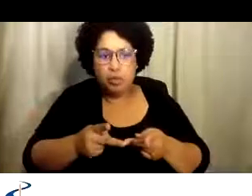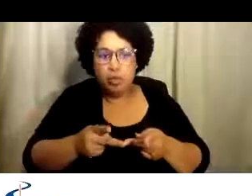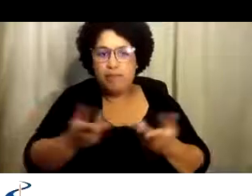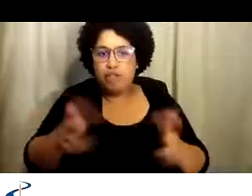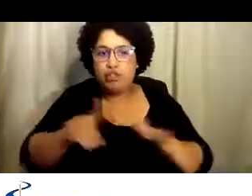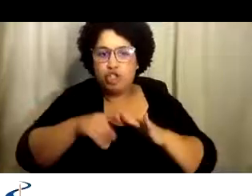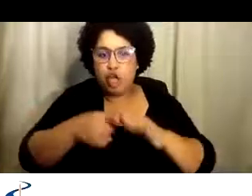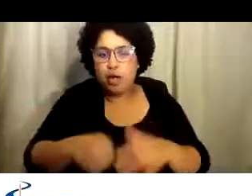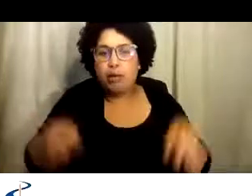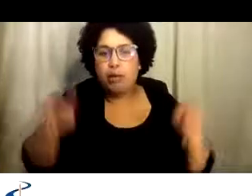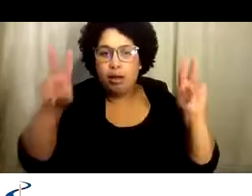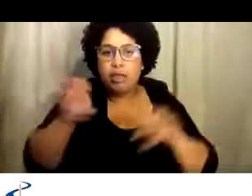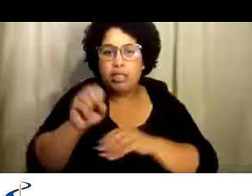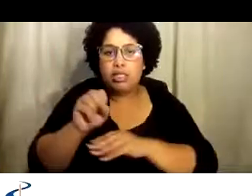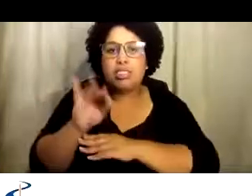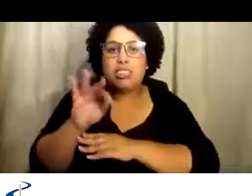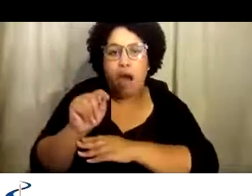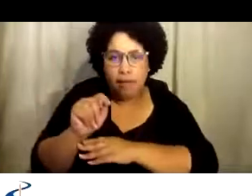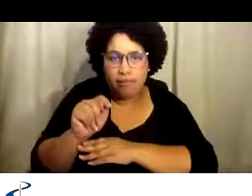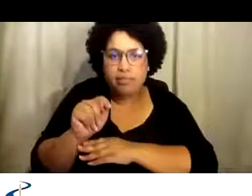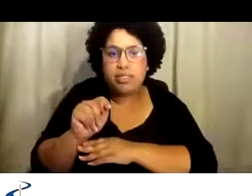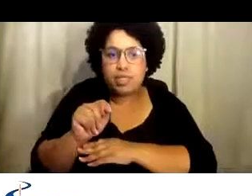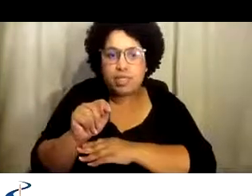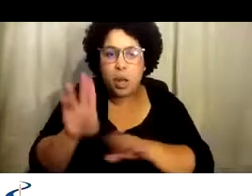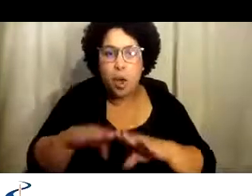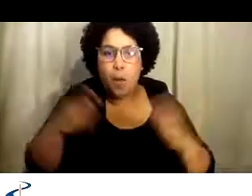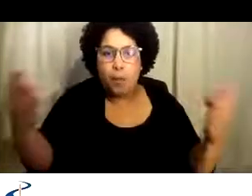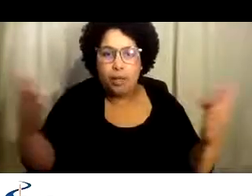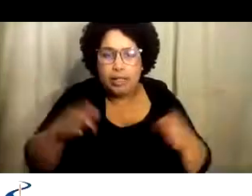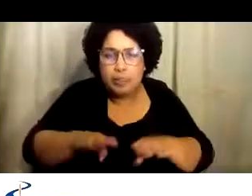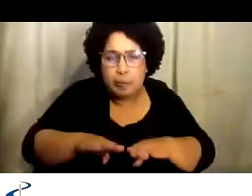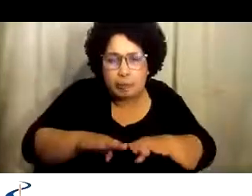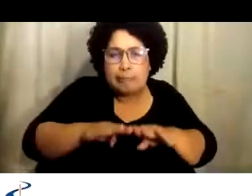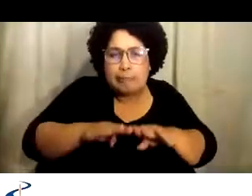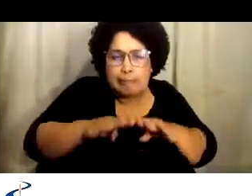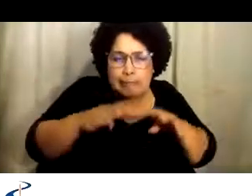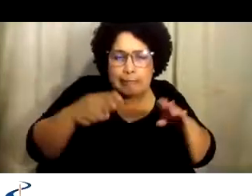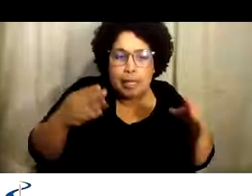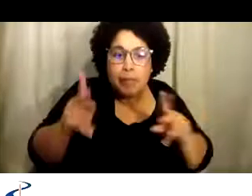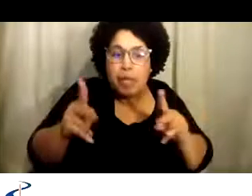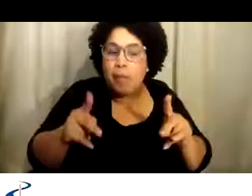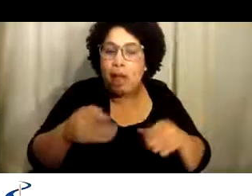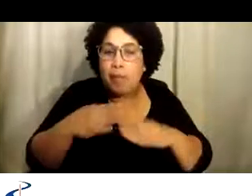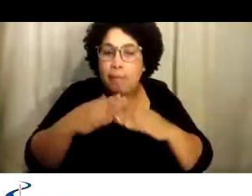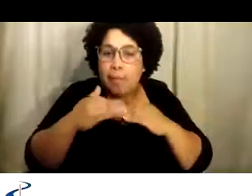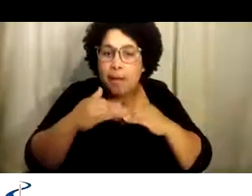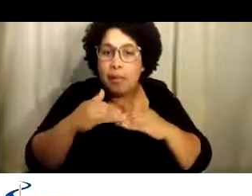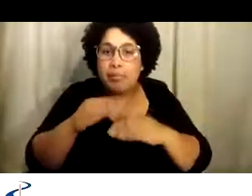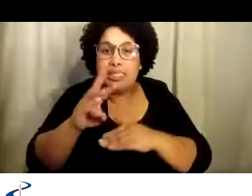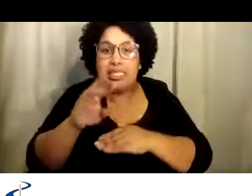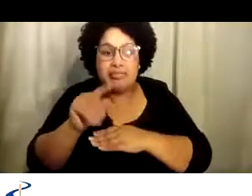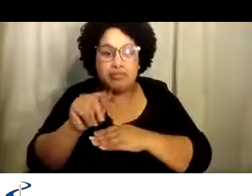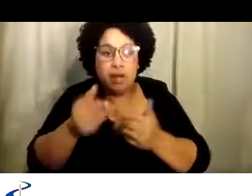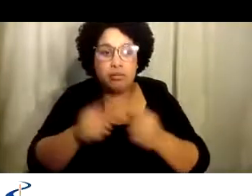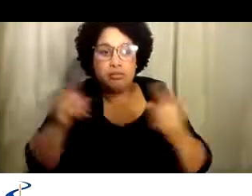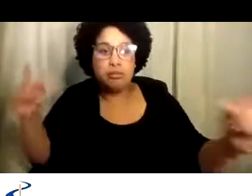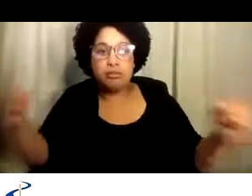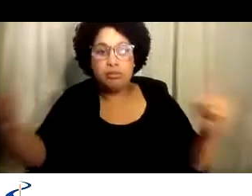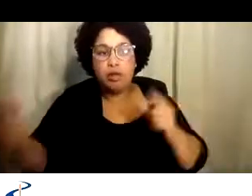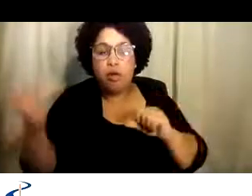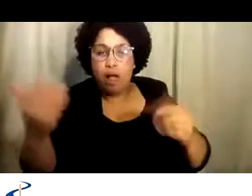Este es una foto de gente en nuestra instalación de Bakersfield, en la cual se hizo